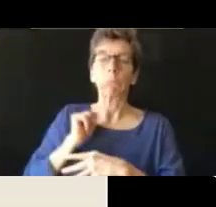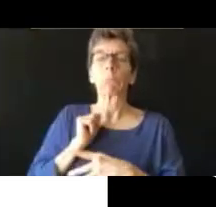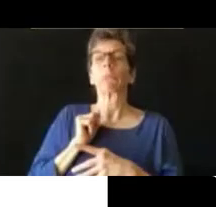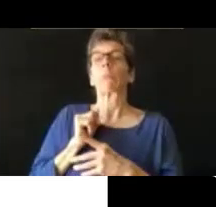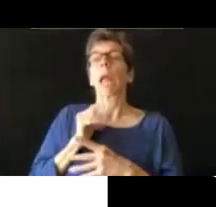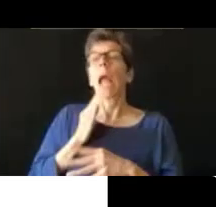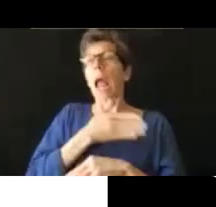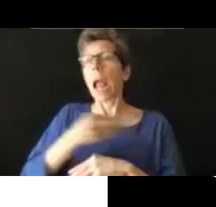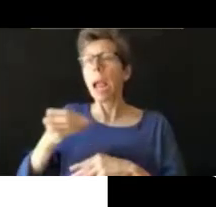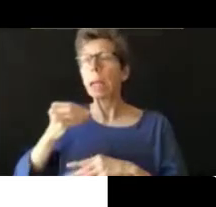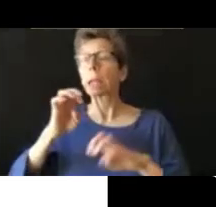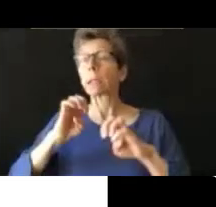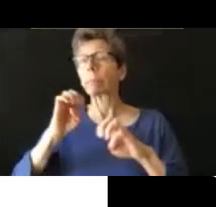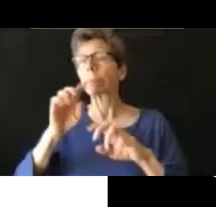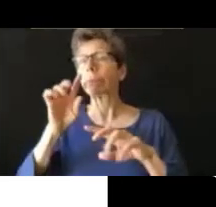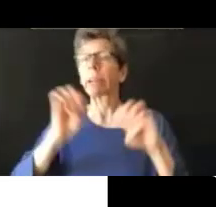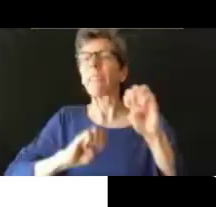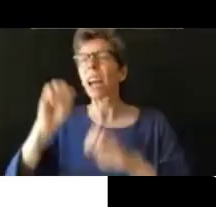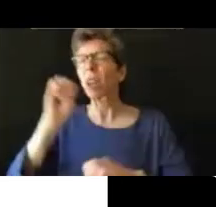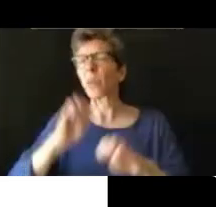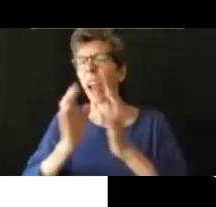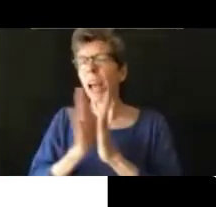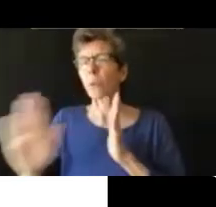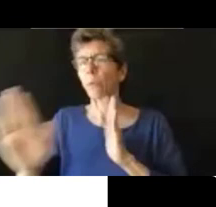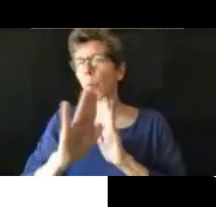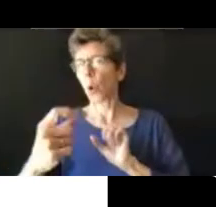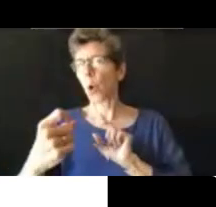va a solicitar que ustedes nos den su opinión.